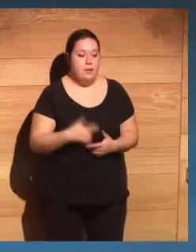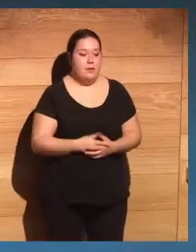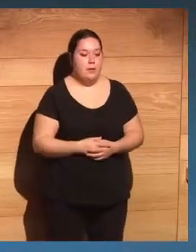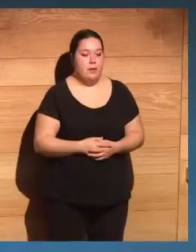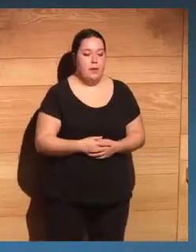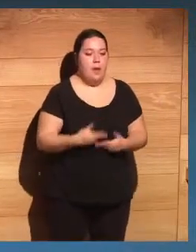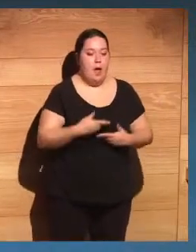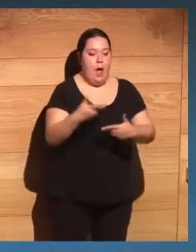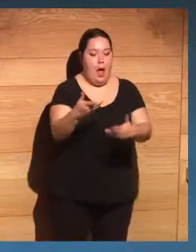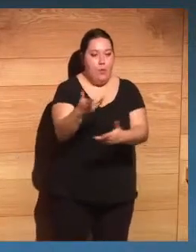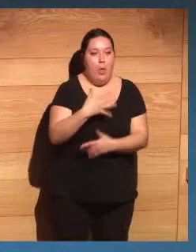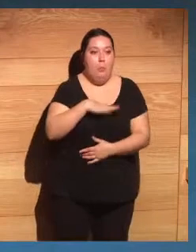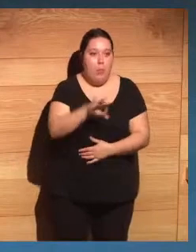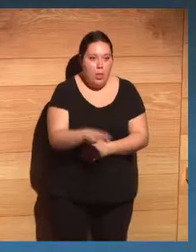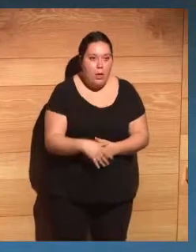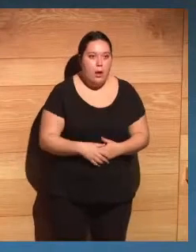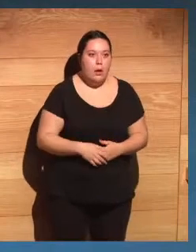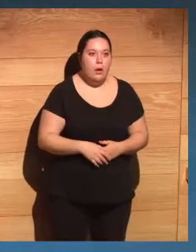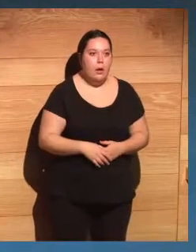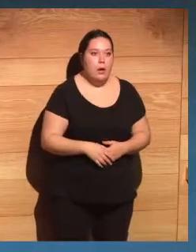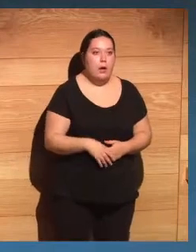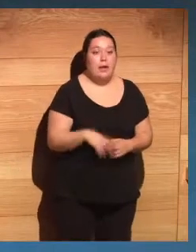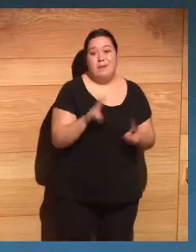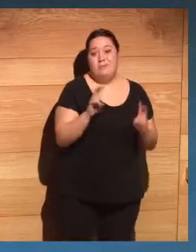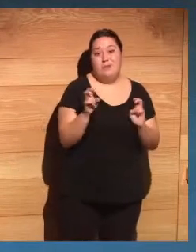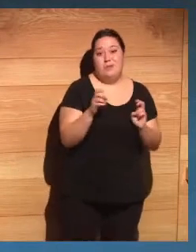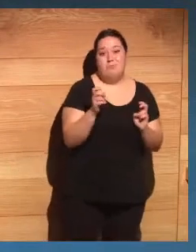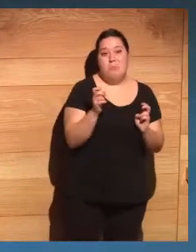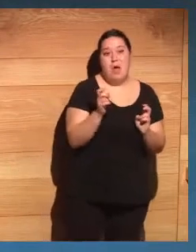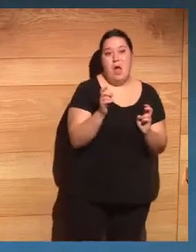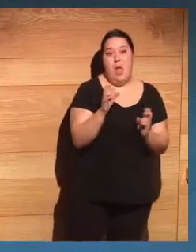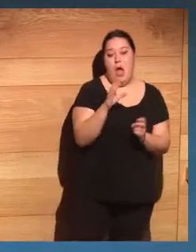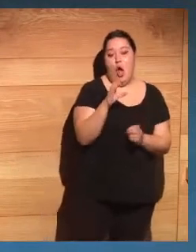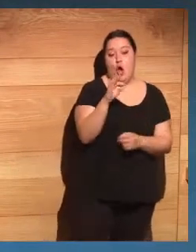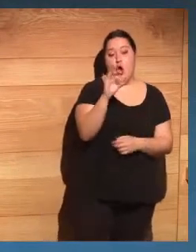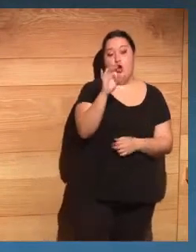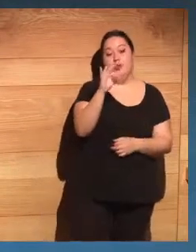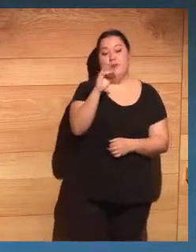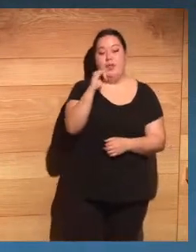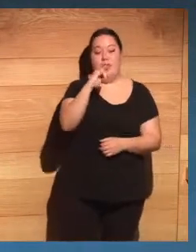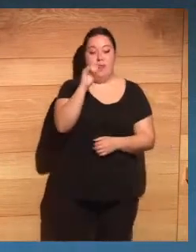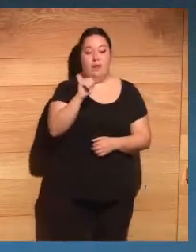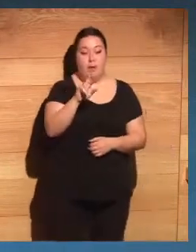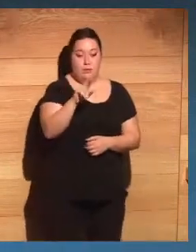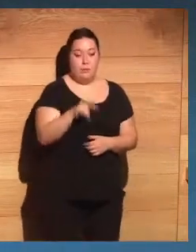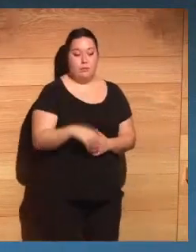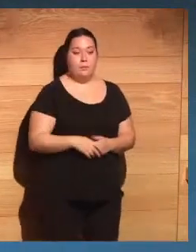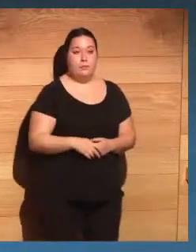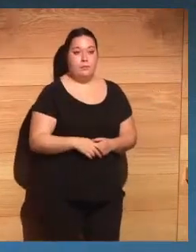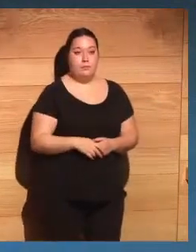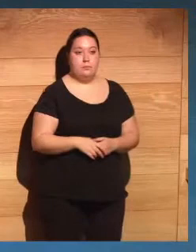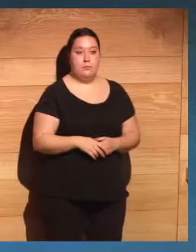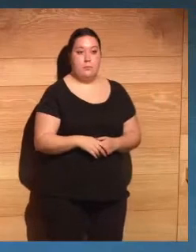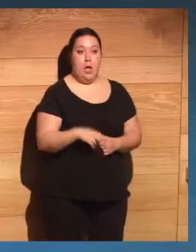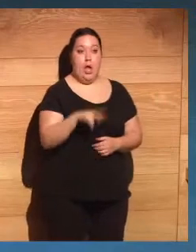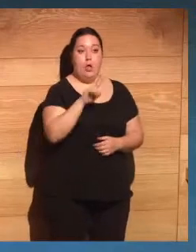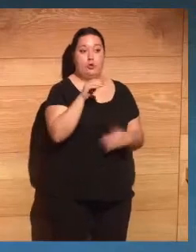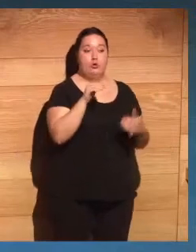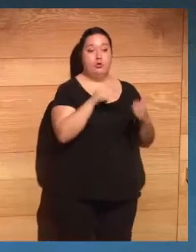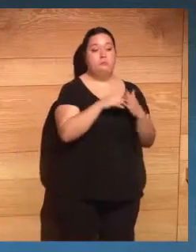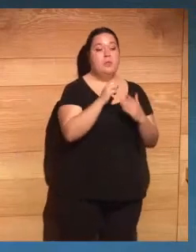de las pensiones, dando su cotización y por eso el nombre de CiberCotizante, que se constituyó un año después, en el 2018,